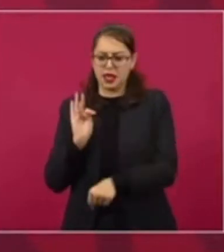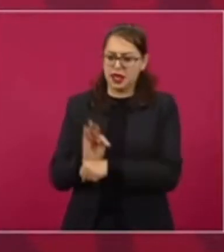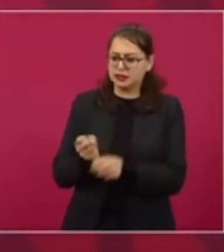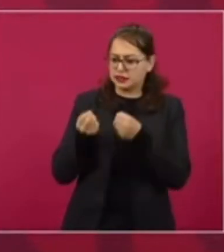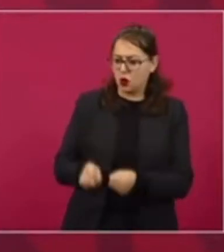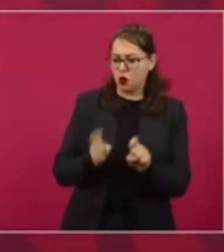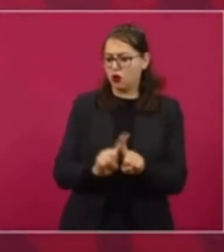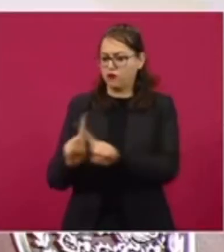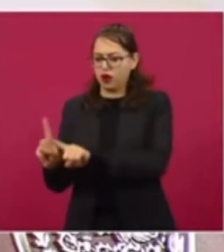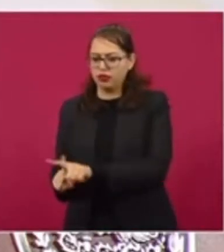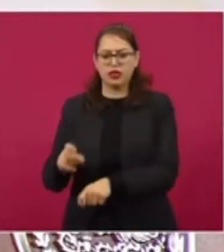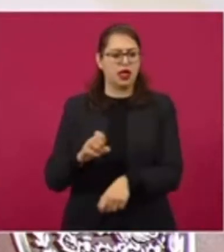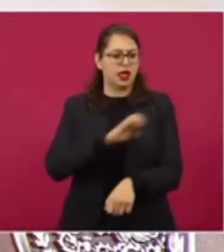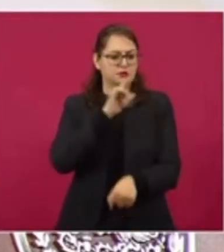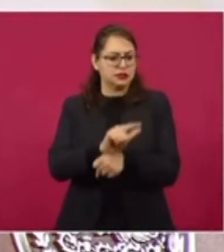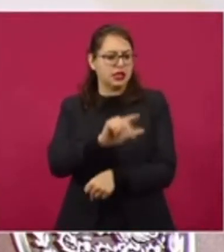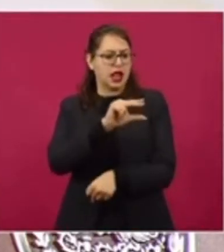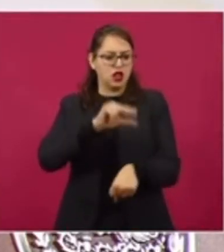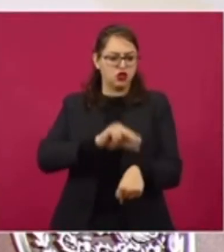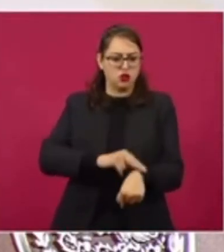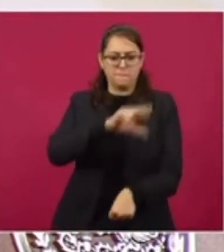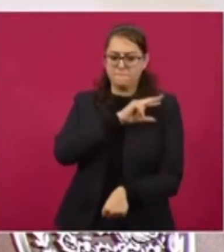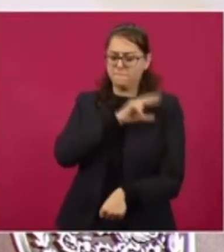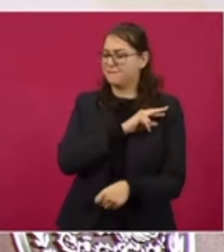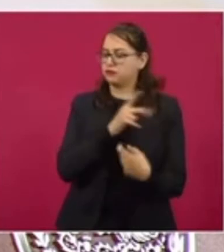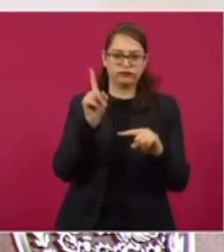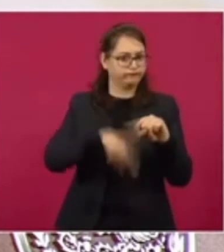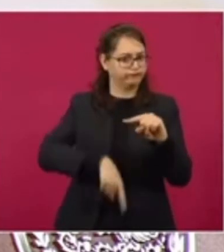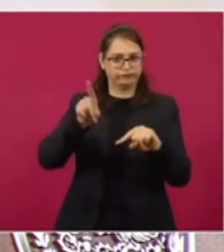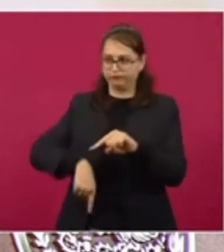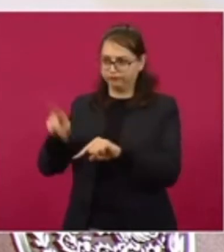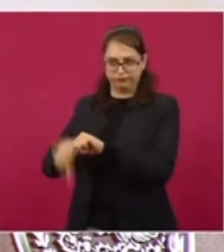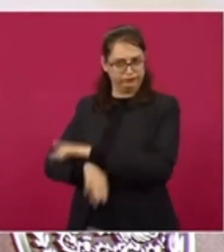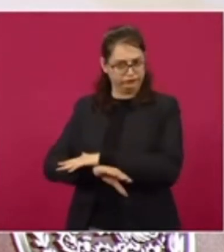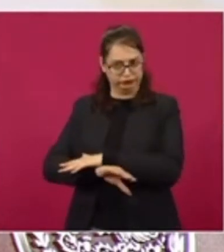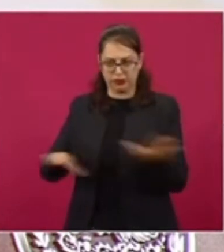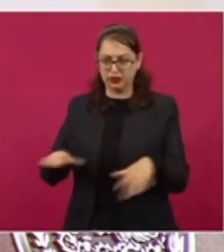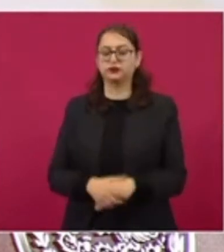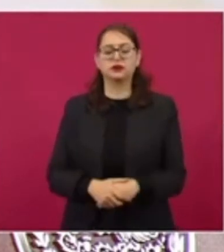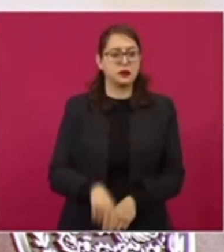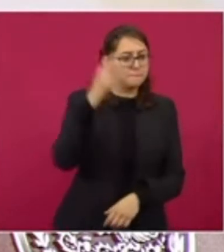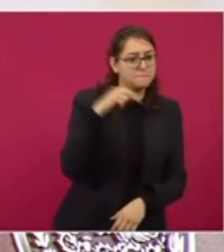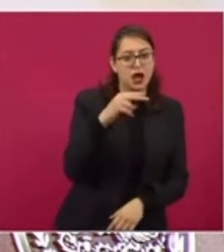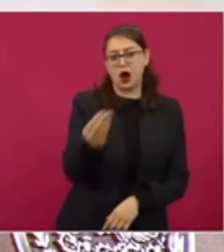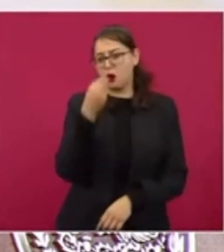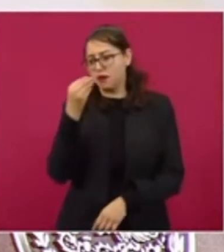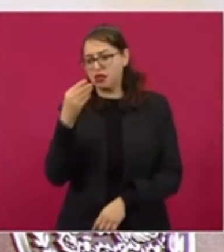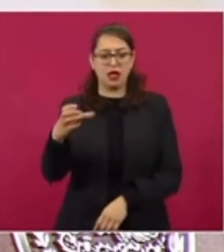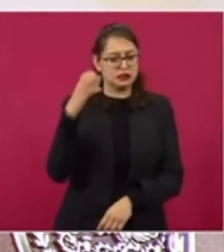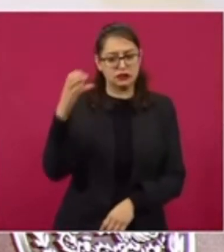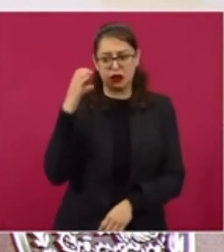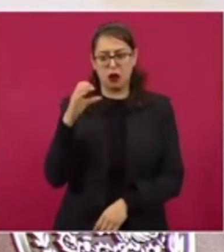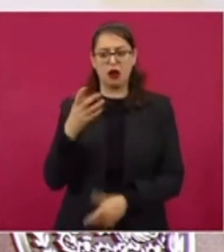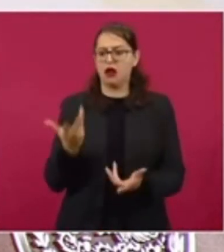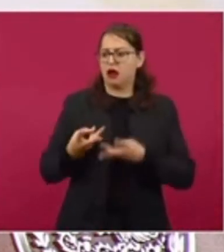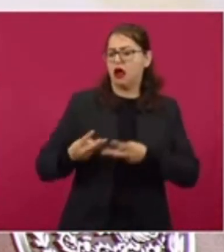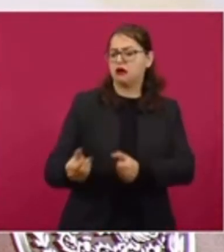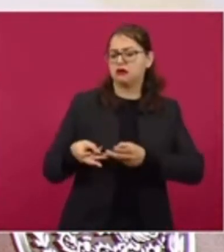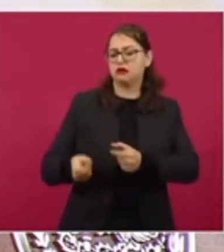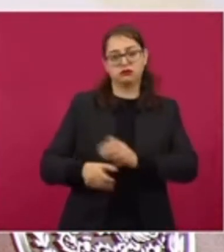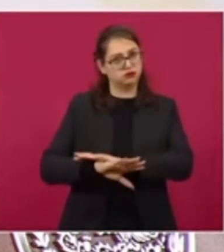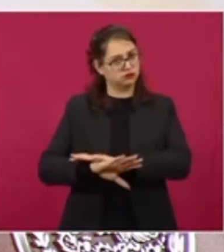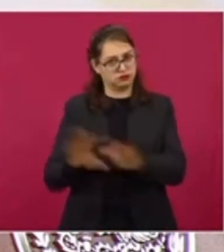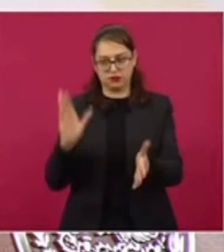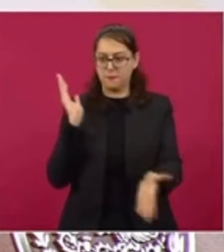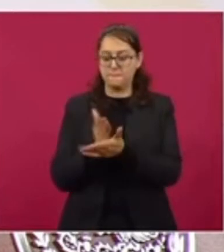dispuesto en decretos o en disposiciones específicas. Se suspendieron los gastos superfluos en viajes, comidas, telefonía, y se eliminaron las delegaciones de las